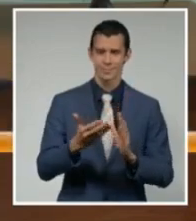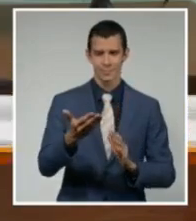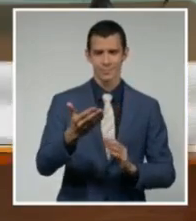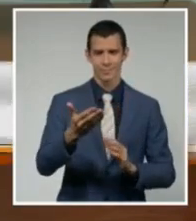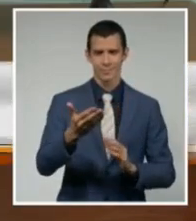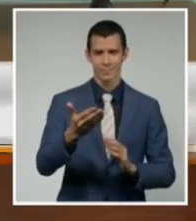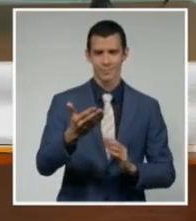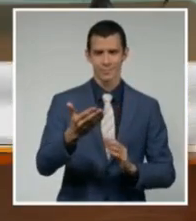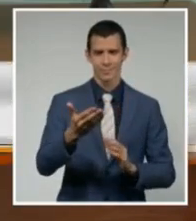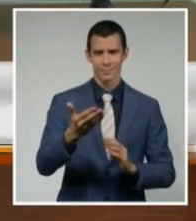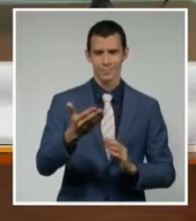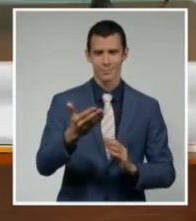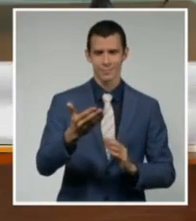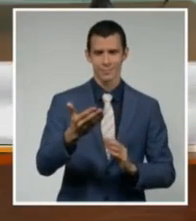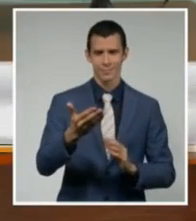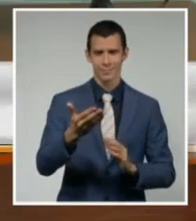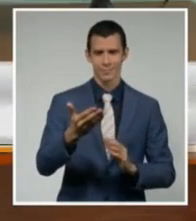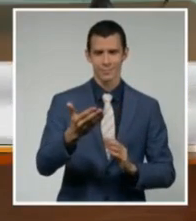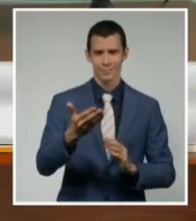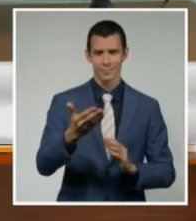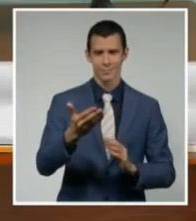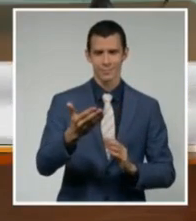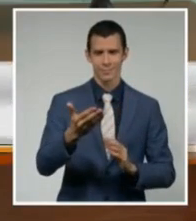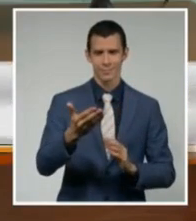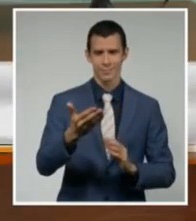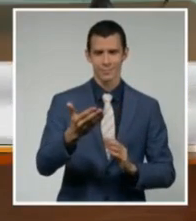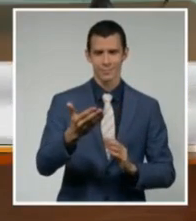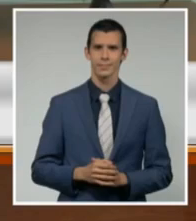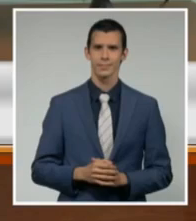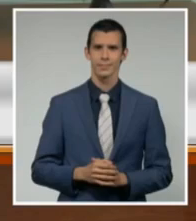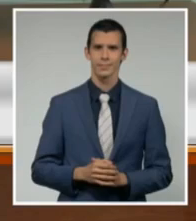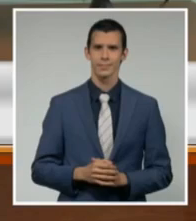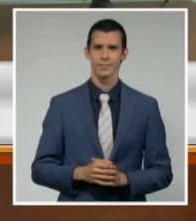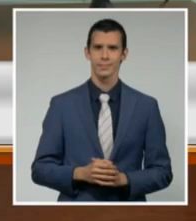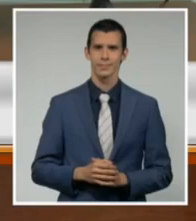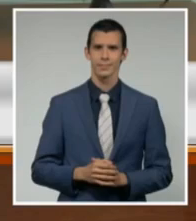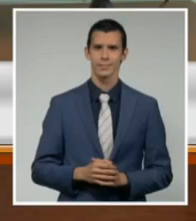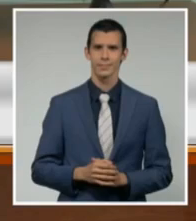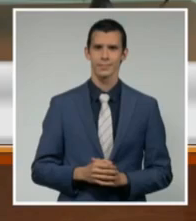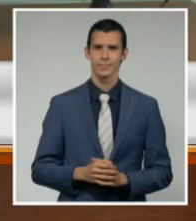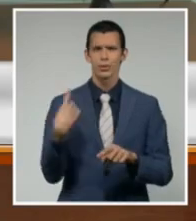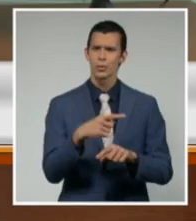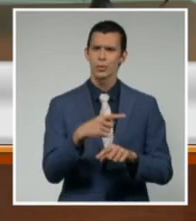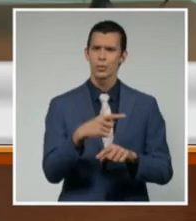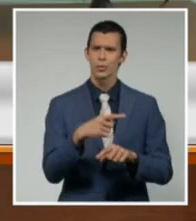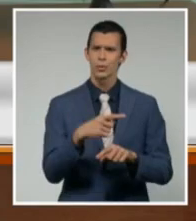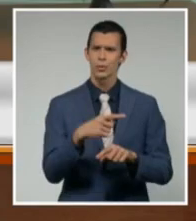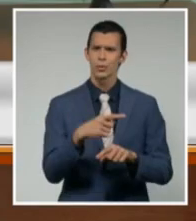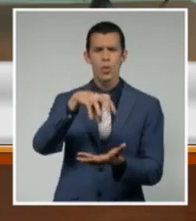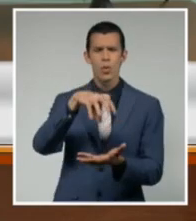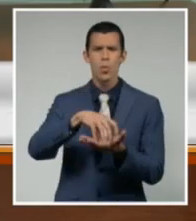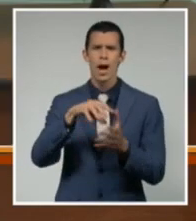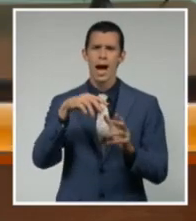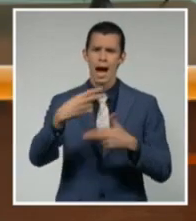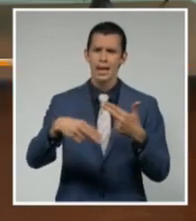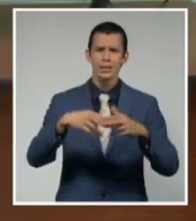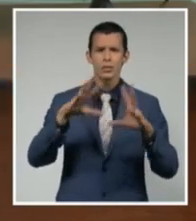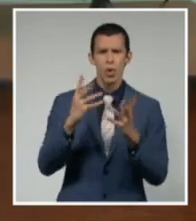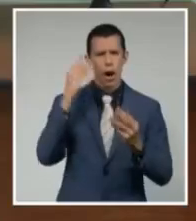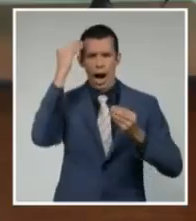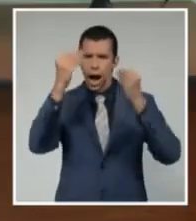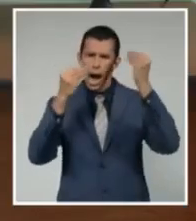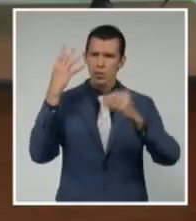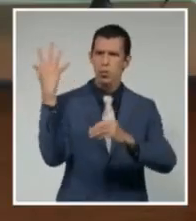Gracias y efectivamente estamos directamente aquí en el Centro Nacional de Pronósticos del Instituto de